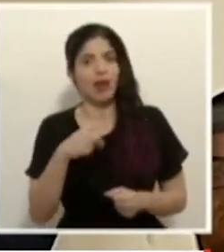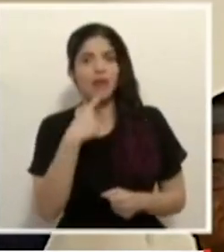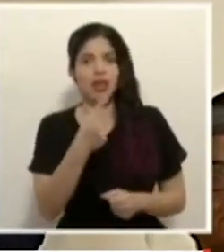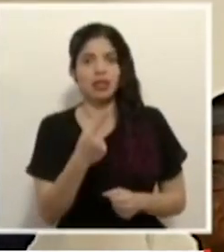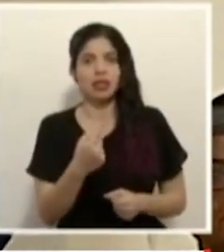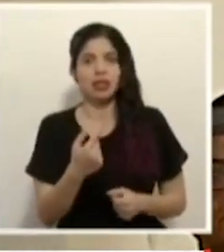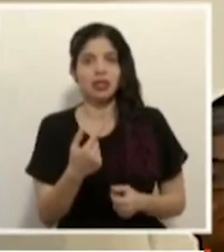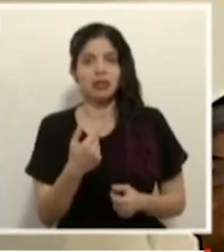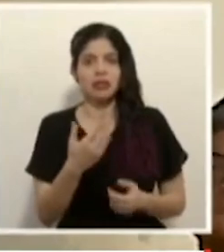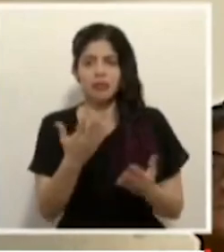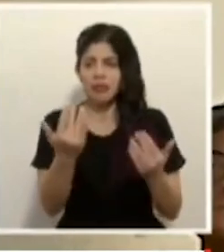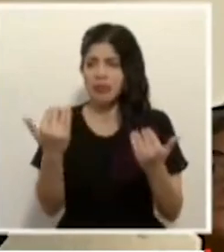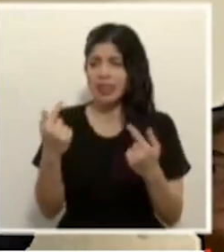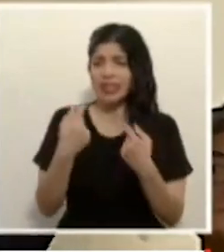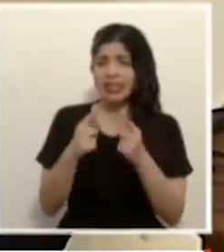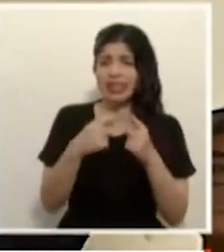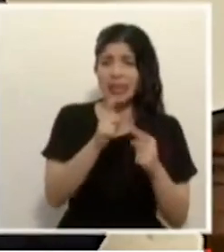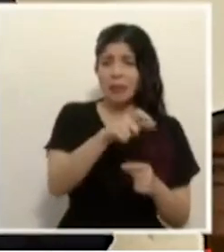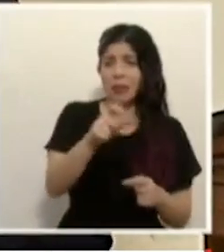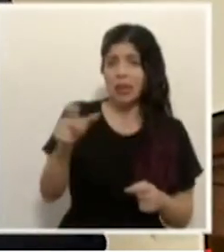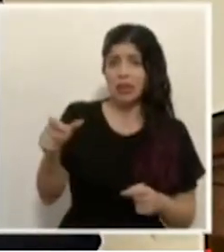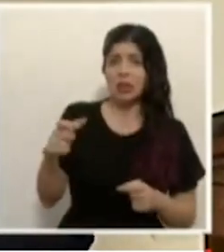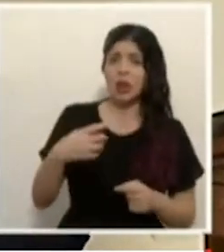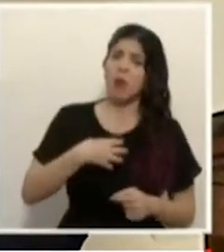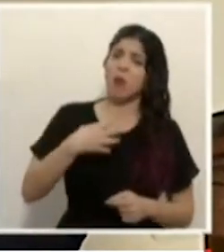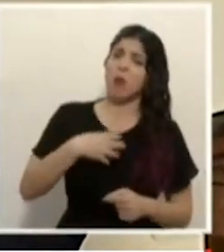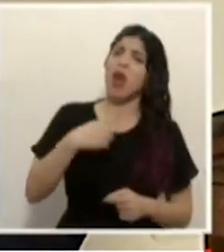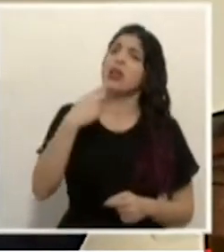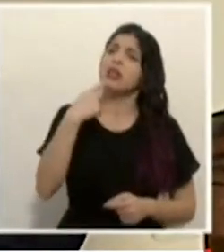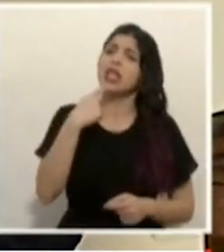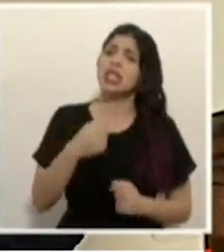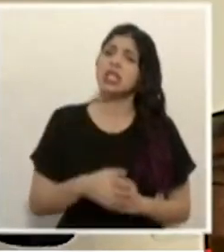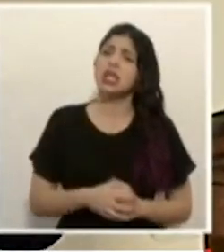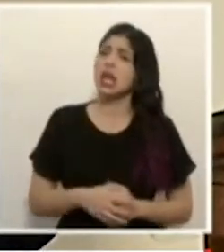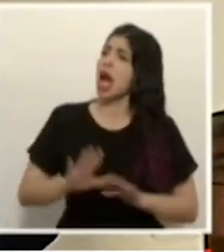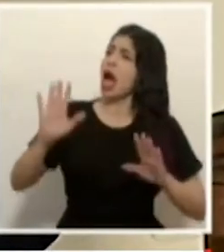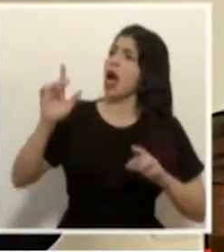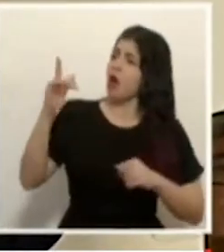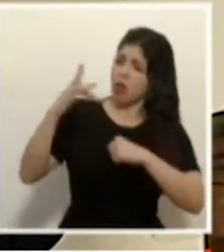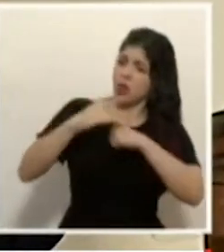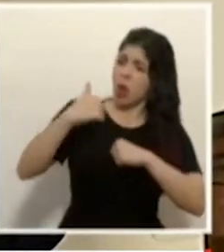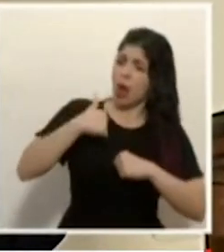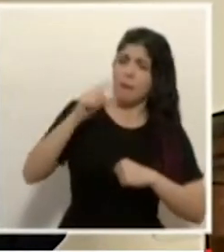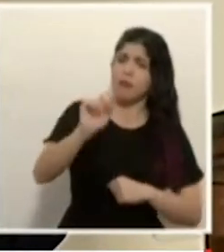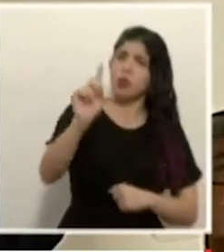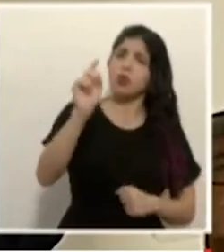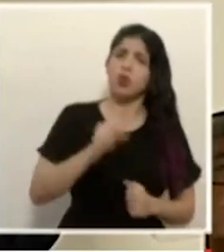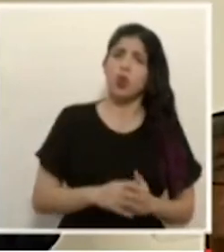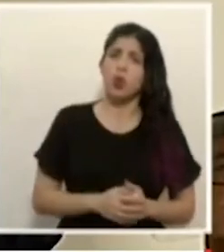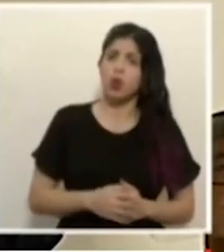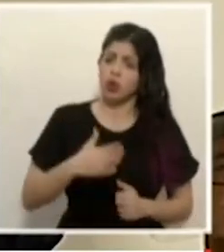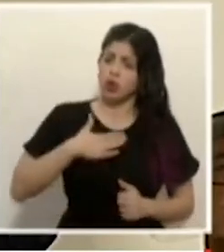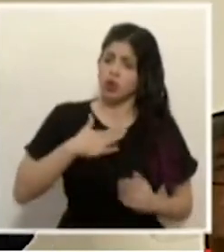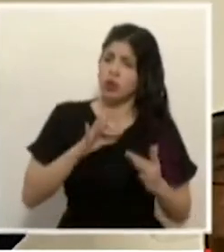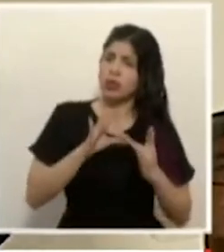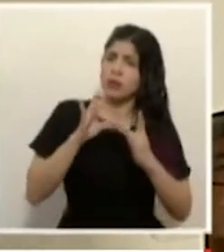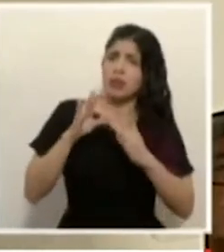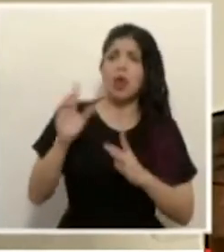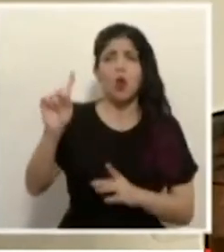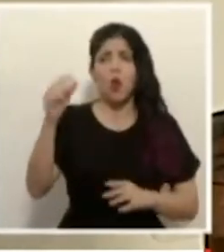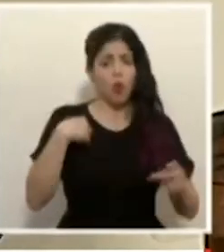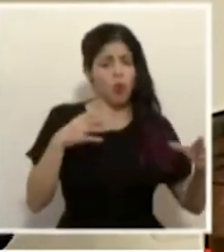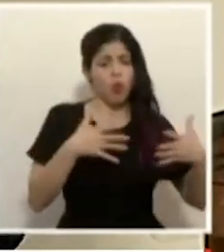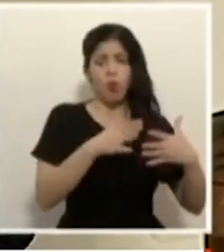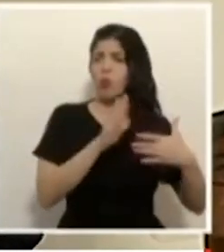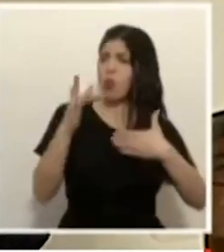Yo escucho muchas manifestaciones de quienes dicen no a mí no, porque yo soy especial, no a nosotros